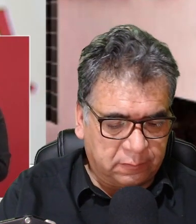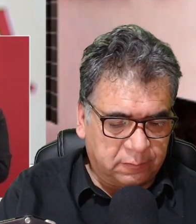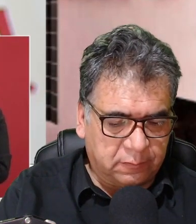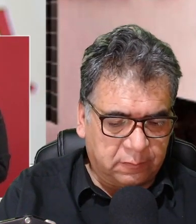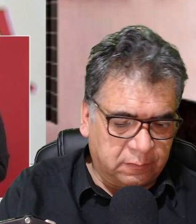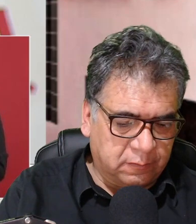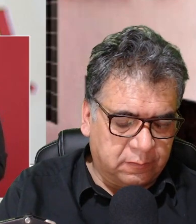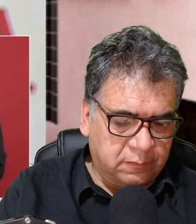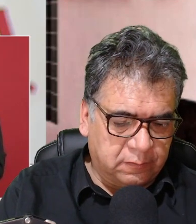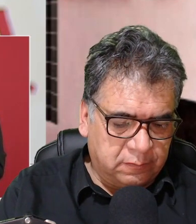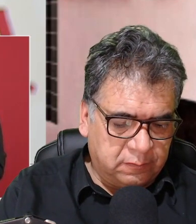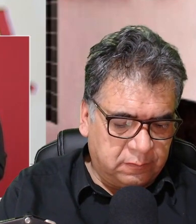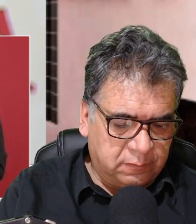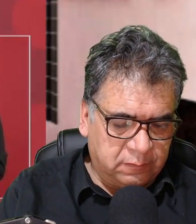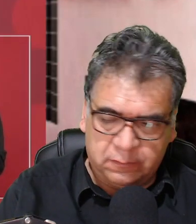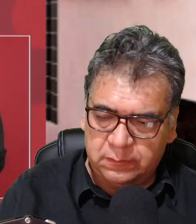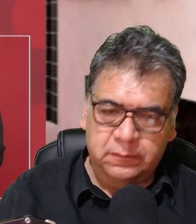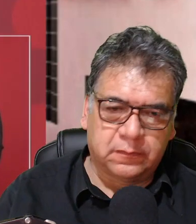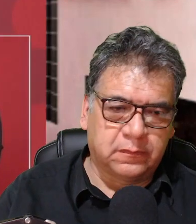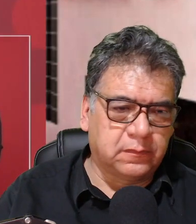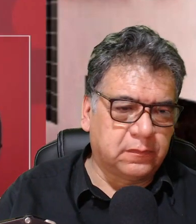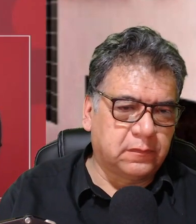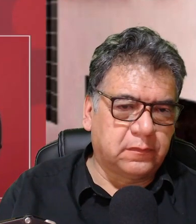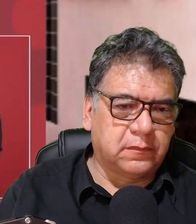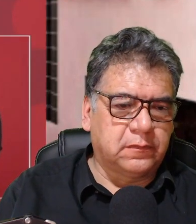se mantuvo estancada